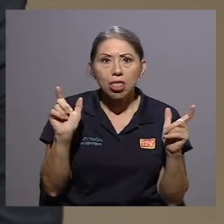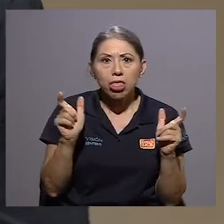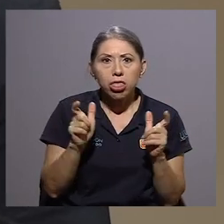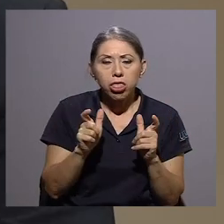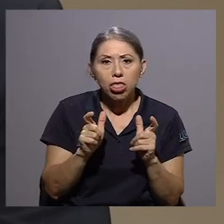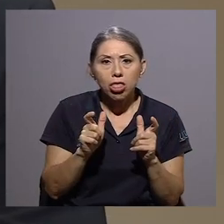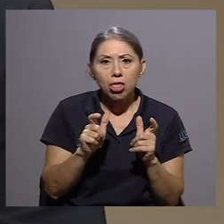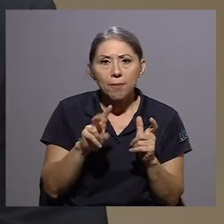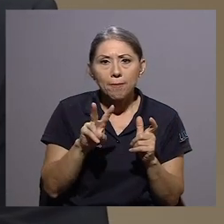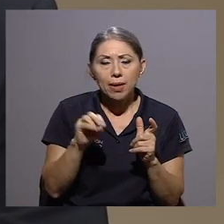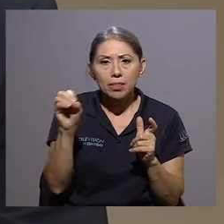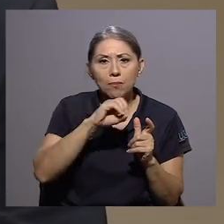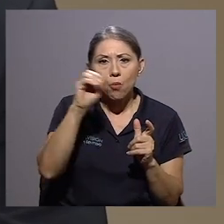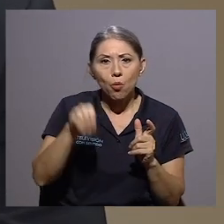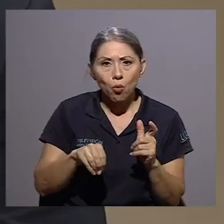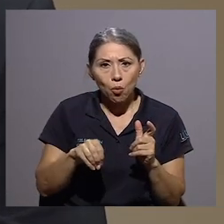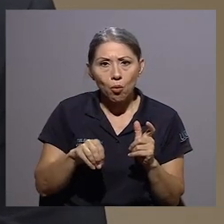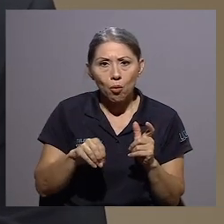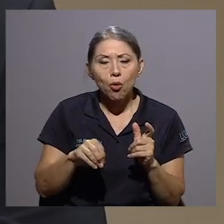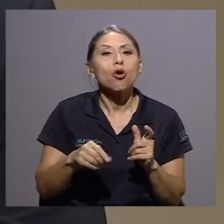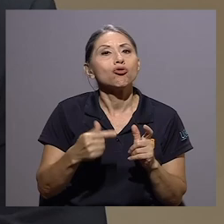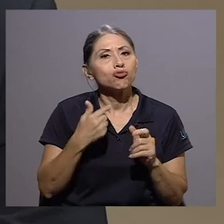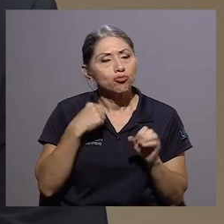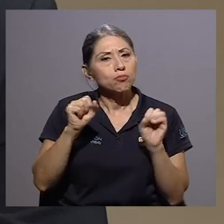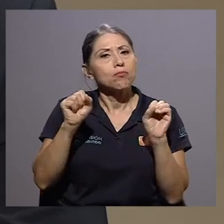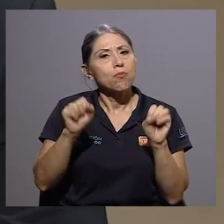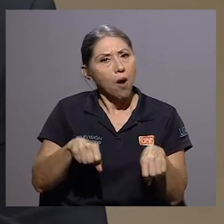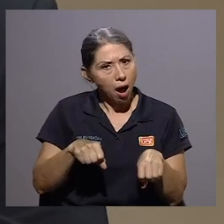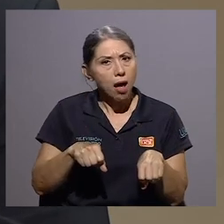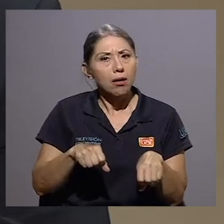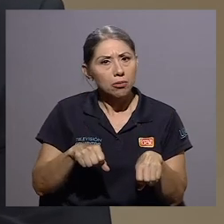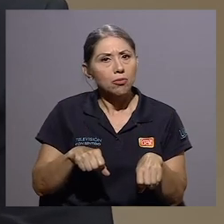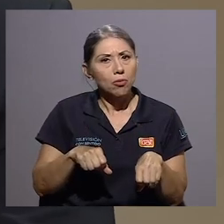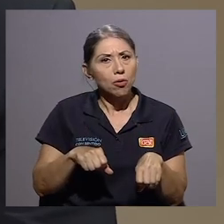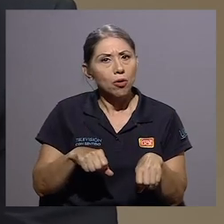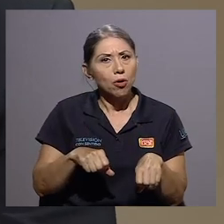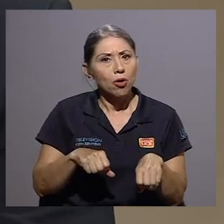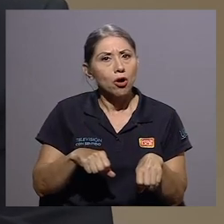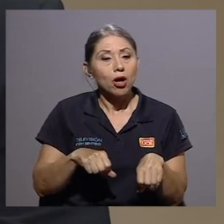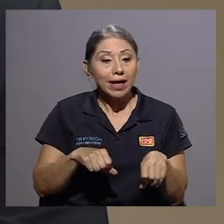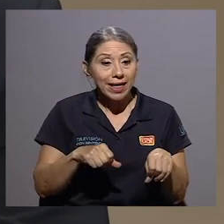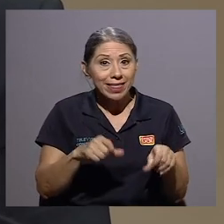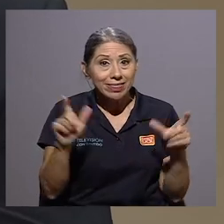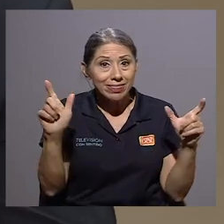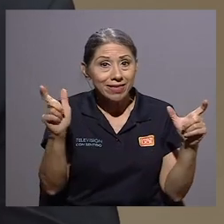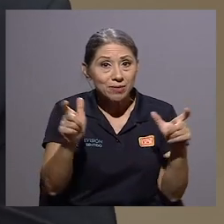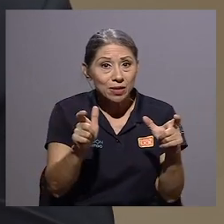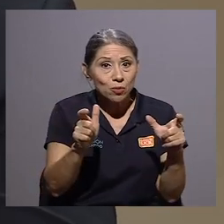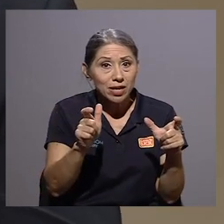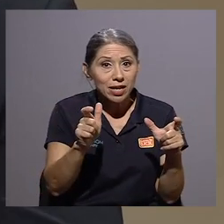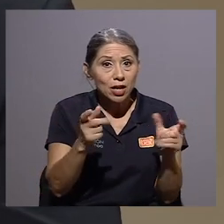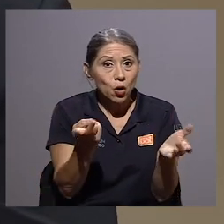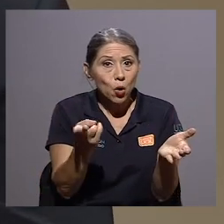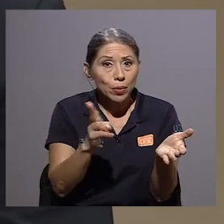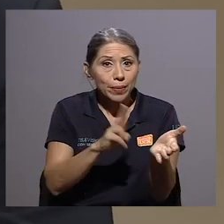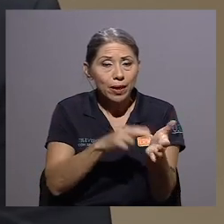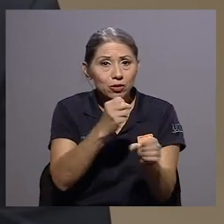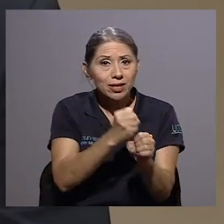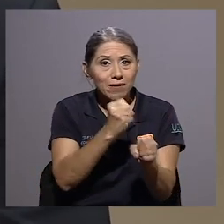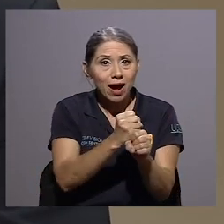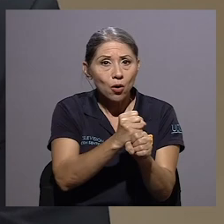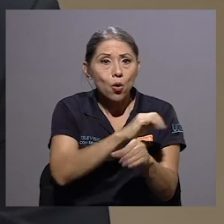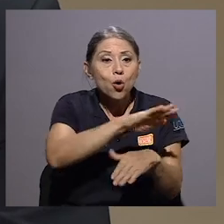20%, yo tengo la posibilidad de disminuir los contratos de trabajo, todos o algunos,